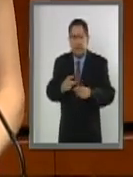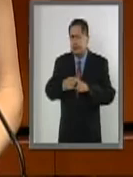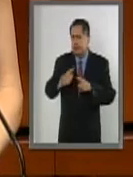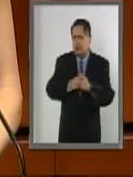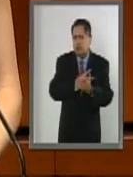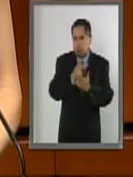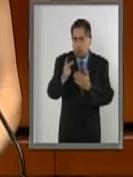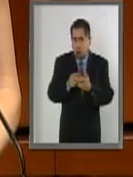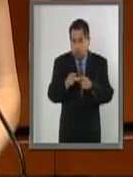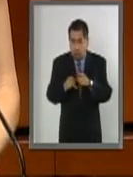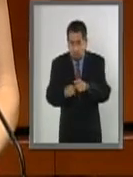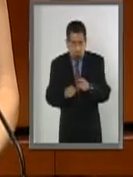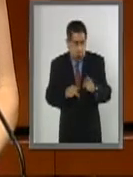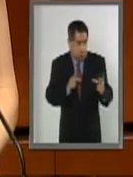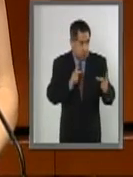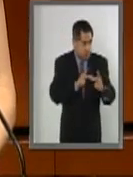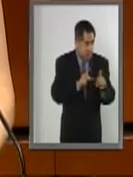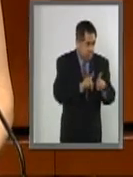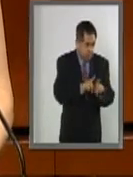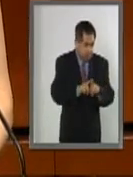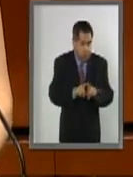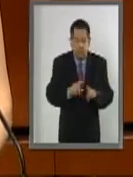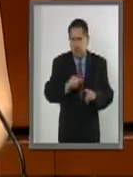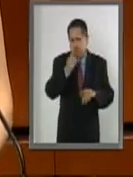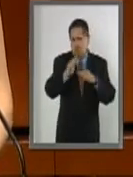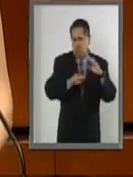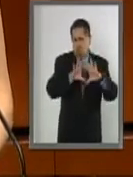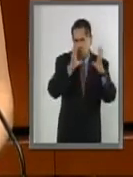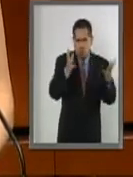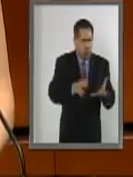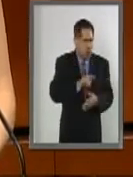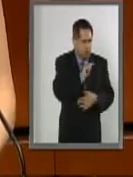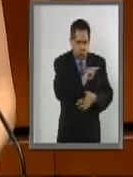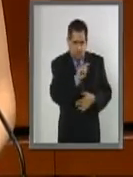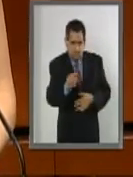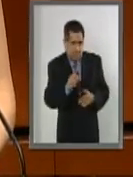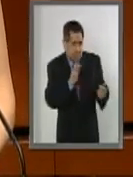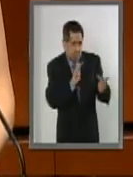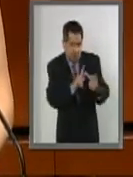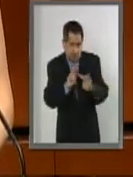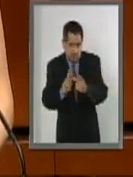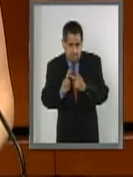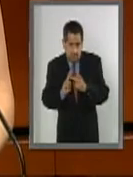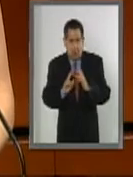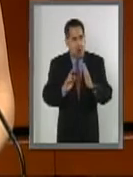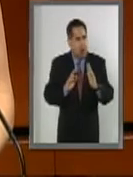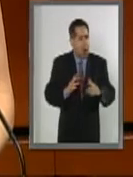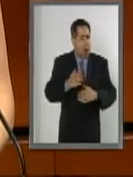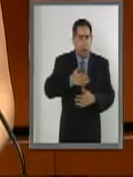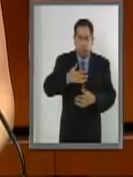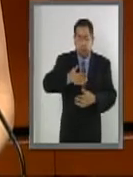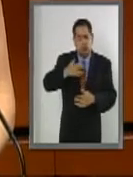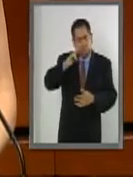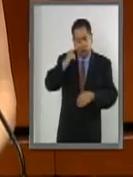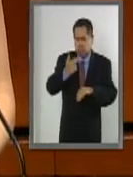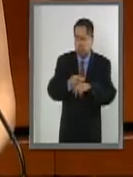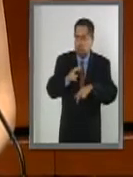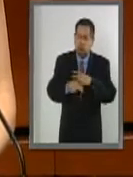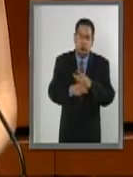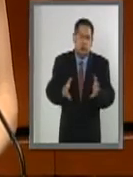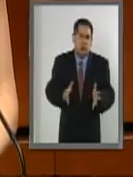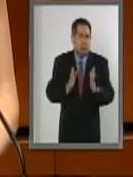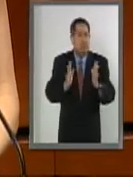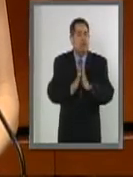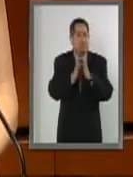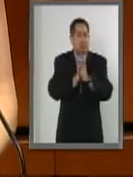que se encuentran en distintas zonas de nuestro planeta. Somos un actor con responsabilidad global y es